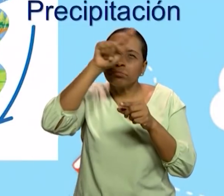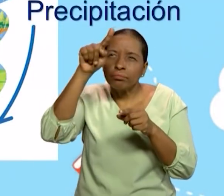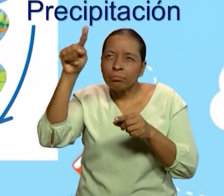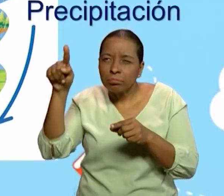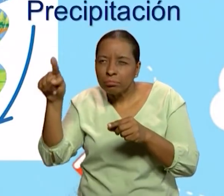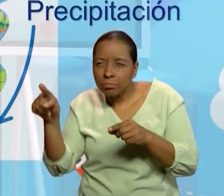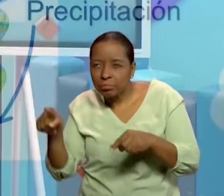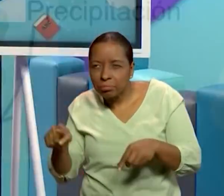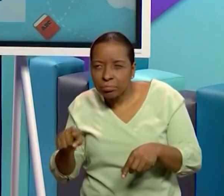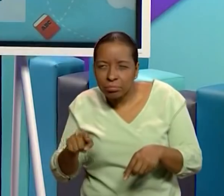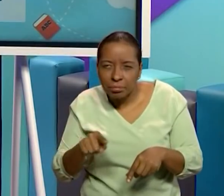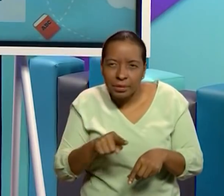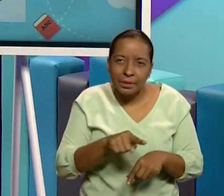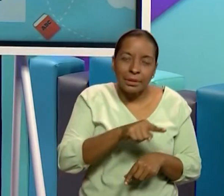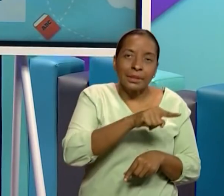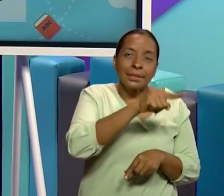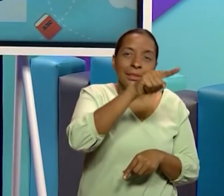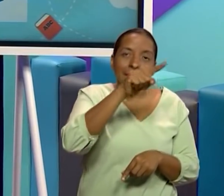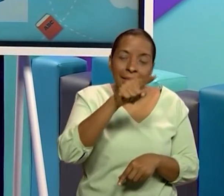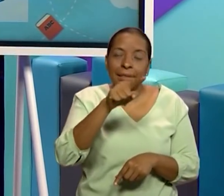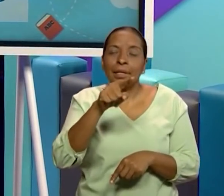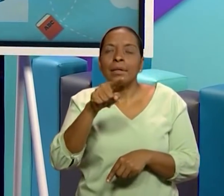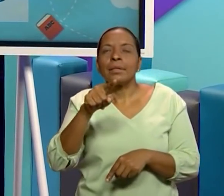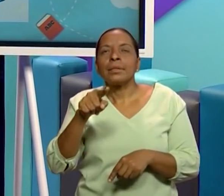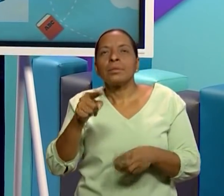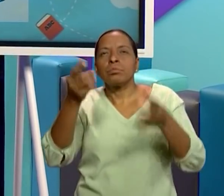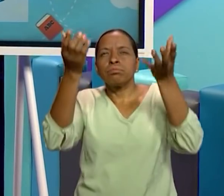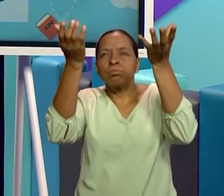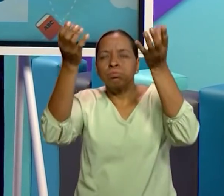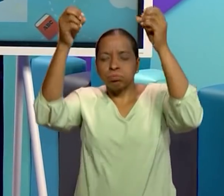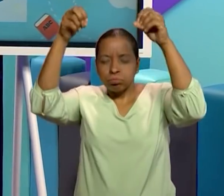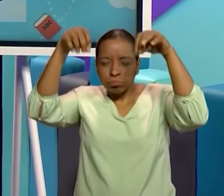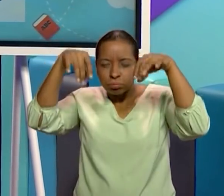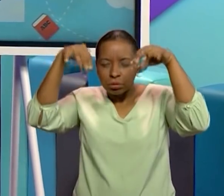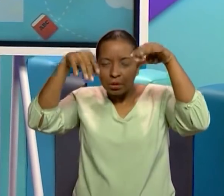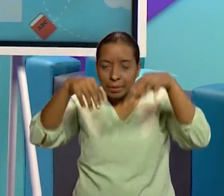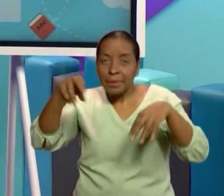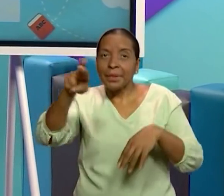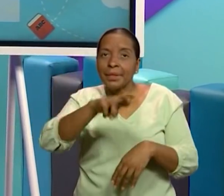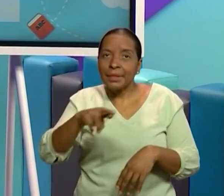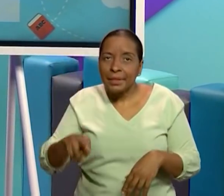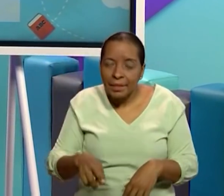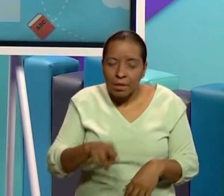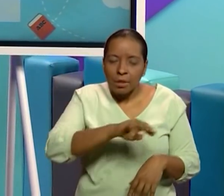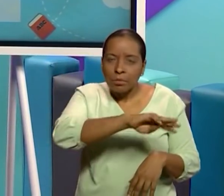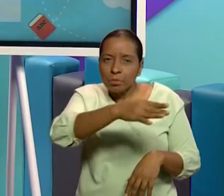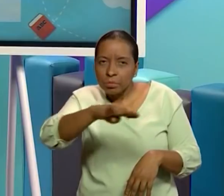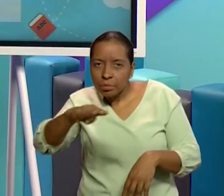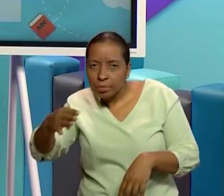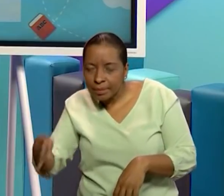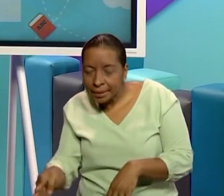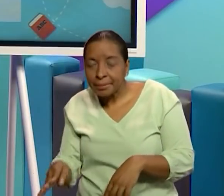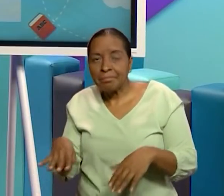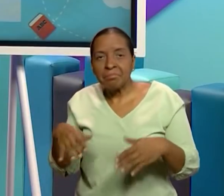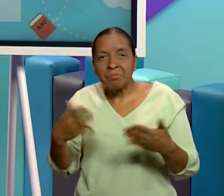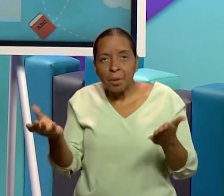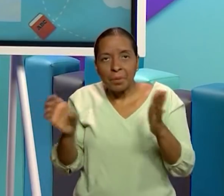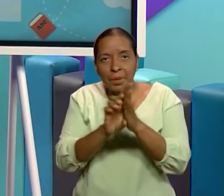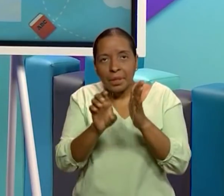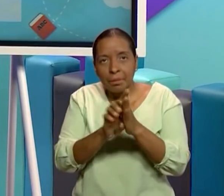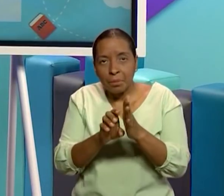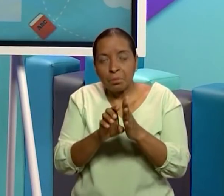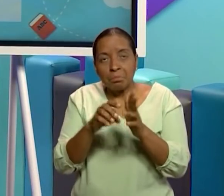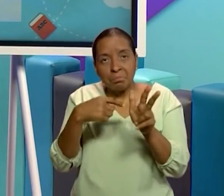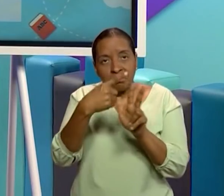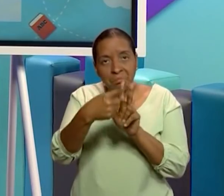precipitación regresa al río donde estaba inicialmente. aquí observamos que el agua está circulando en los distintos